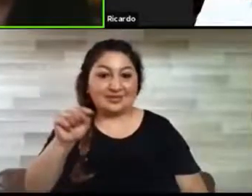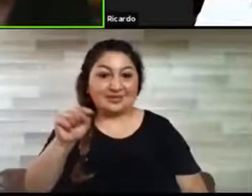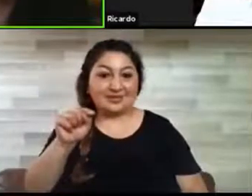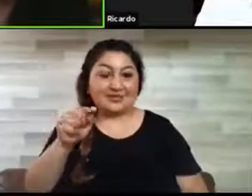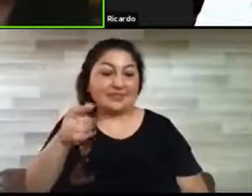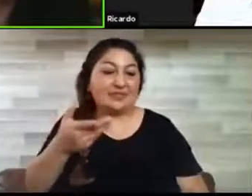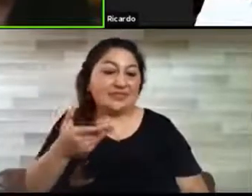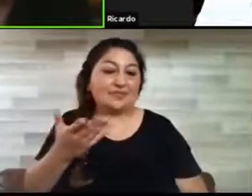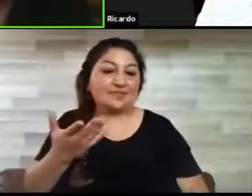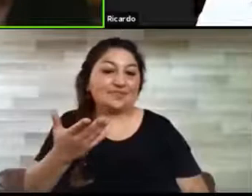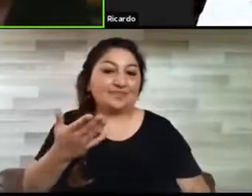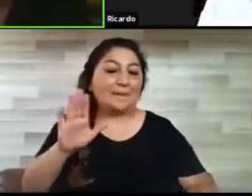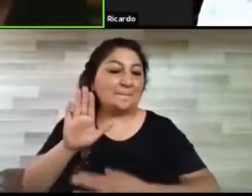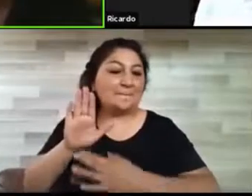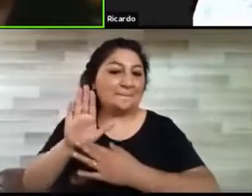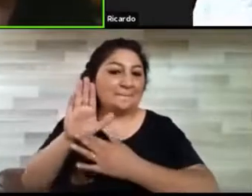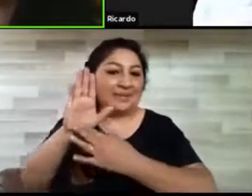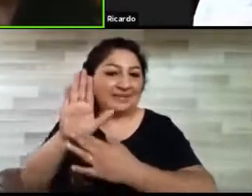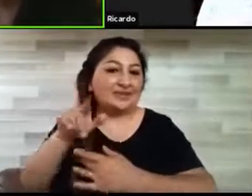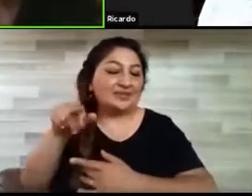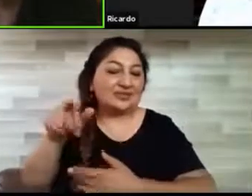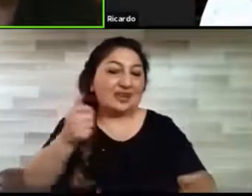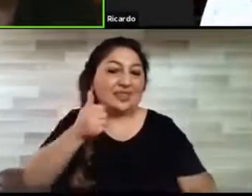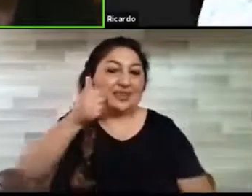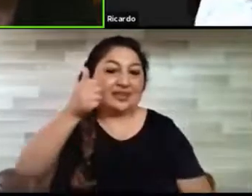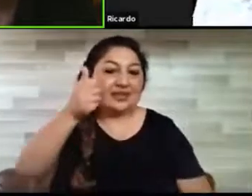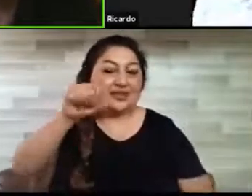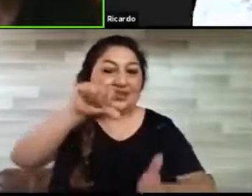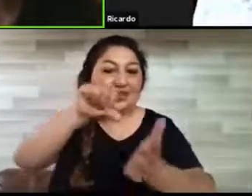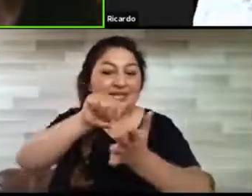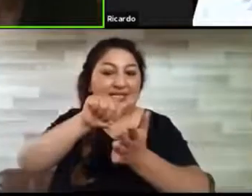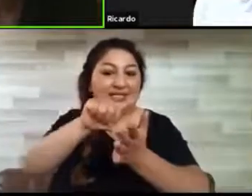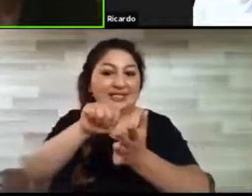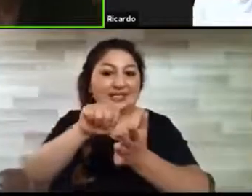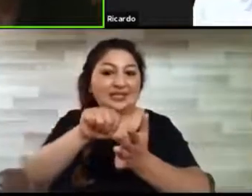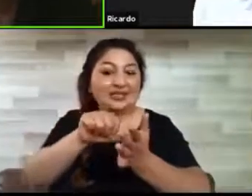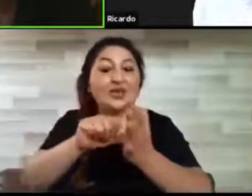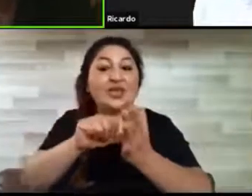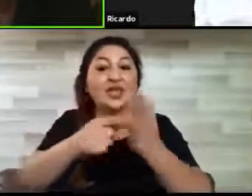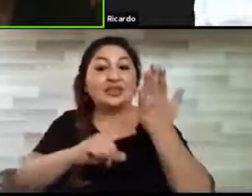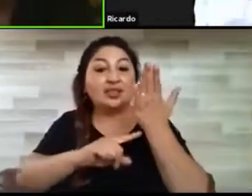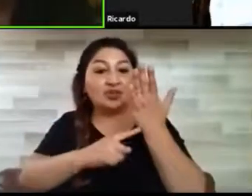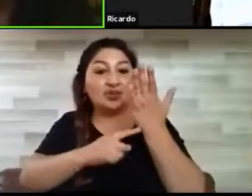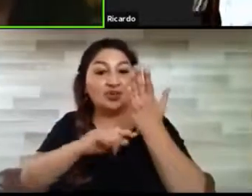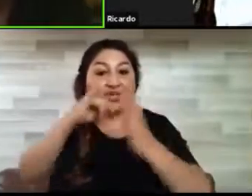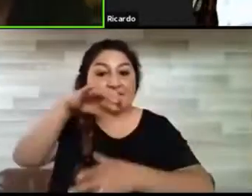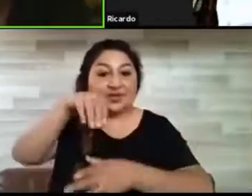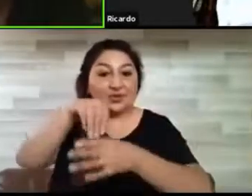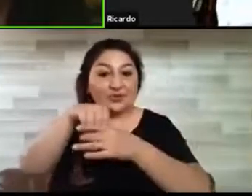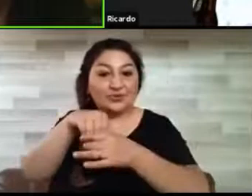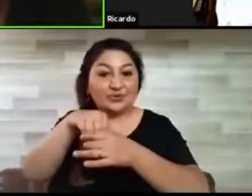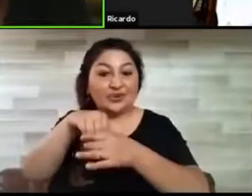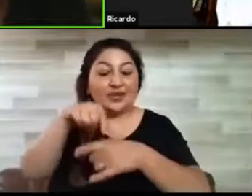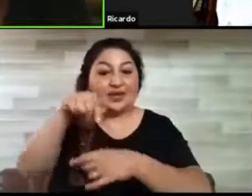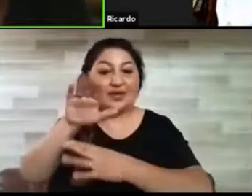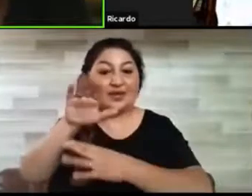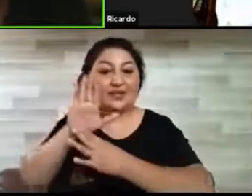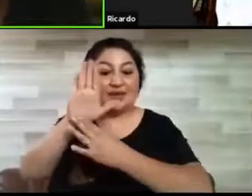presentación. Él es el director del Centro de Desarrollo de Tecnologías de Inclusión y nos va a presentar